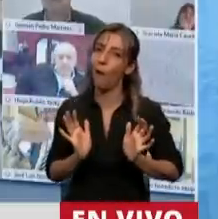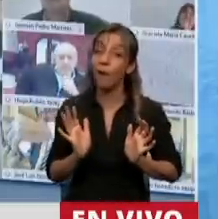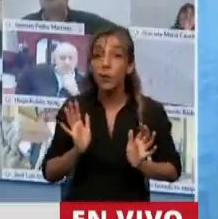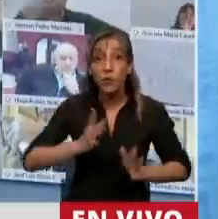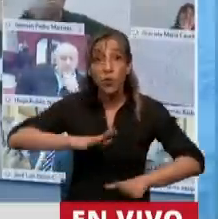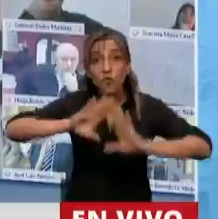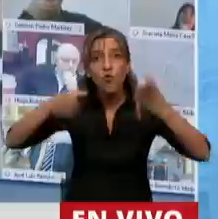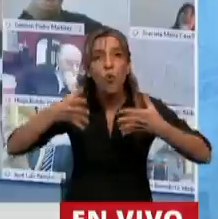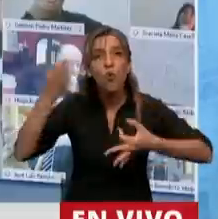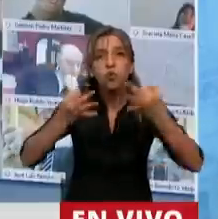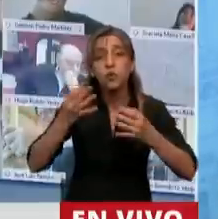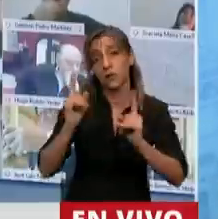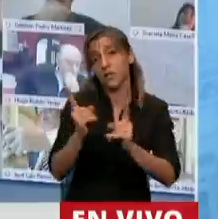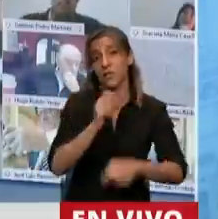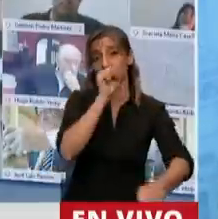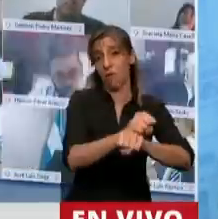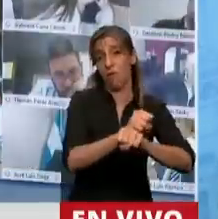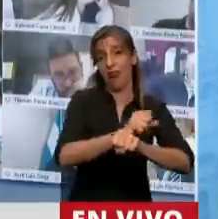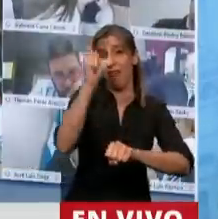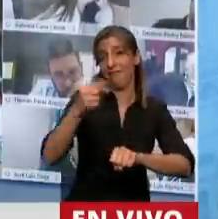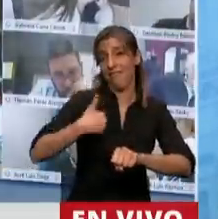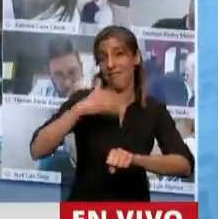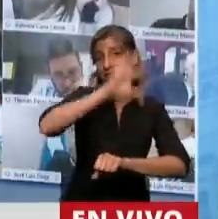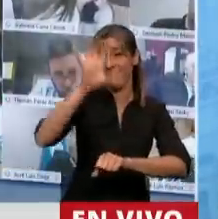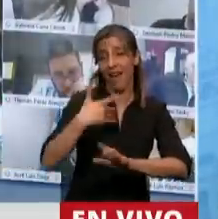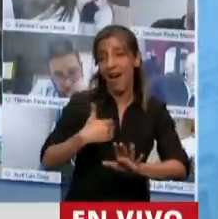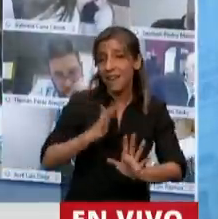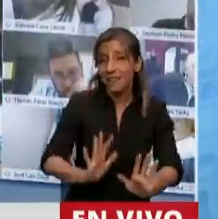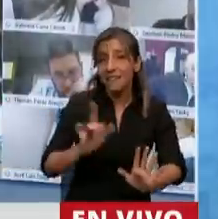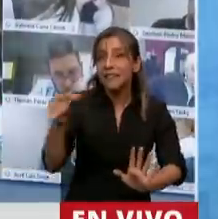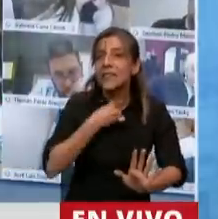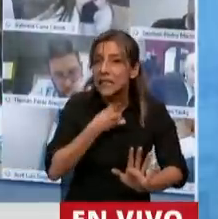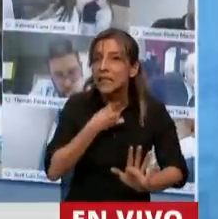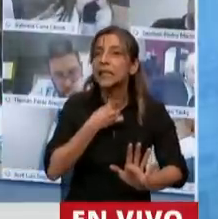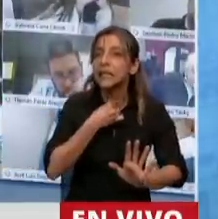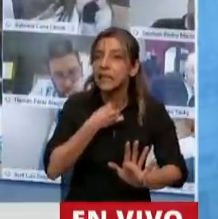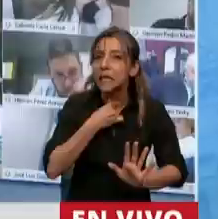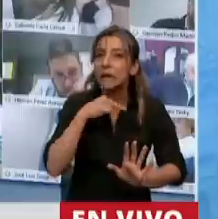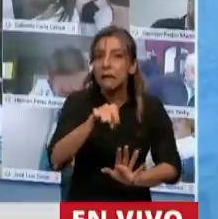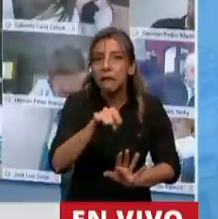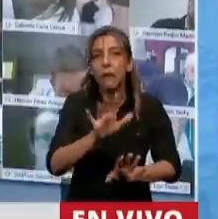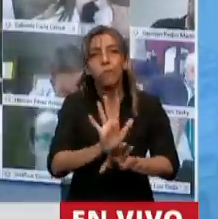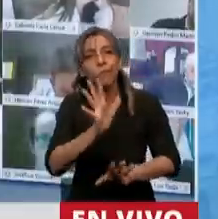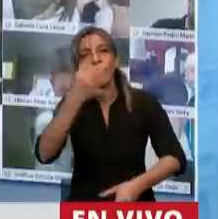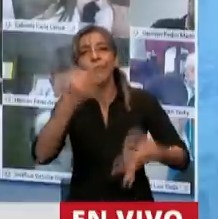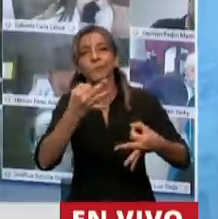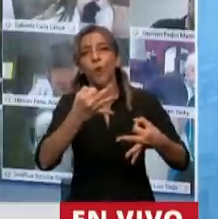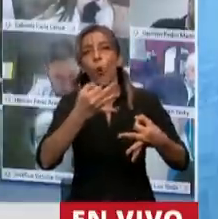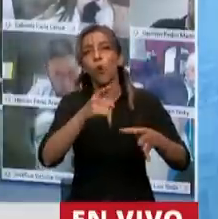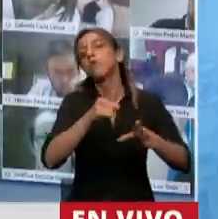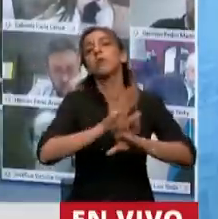la justicia penal federal en una herramienta de limpieza de prontuarios y de